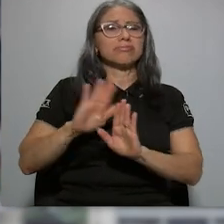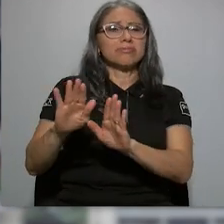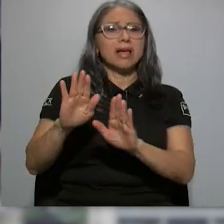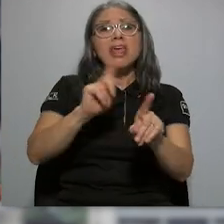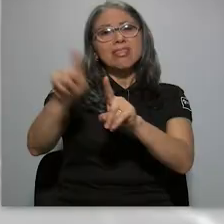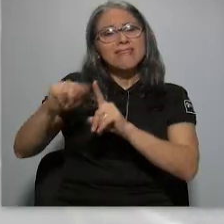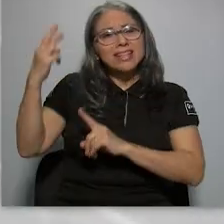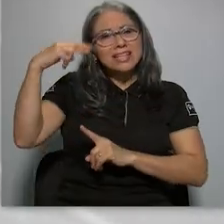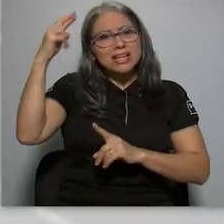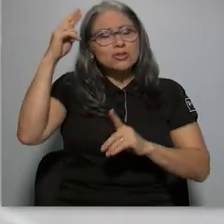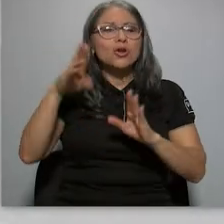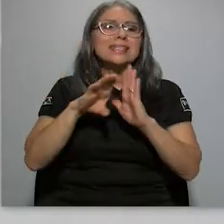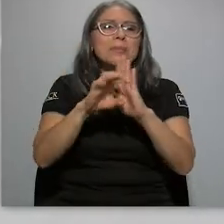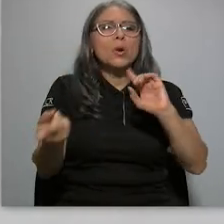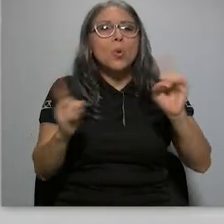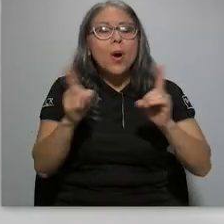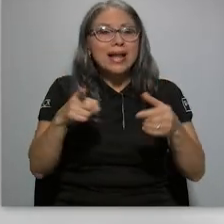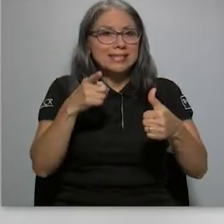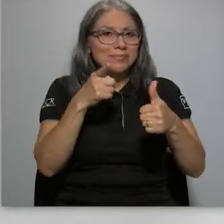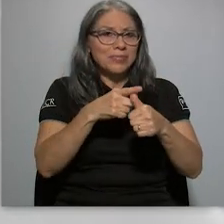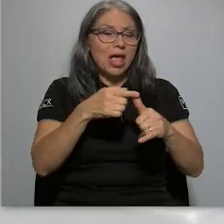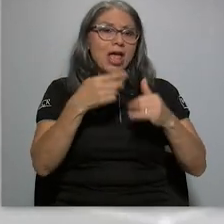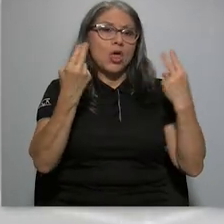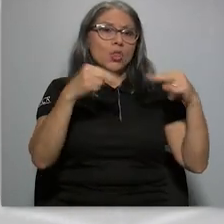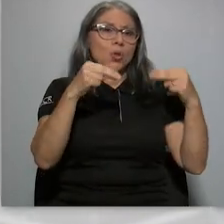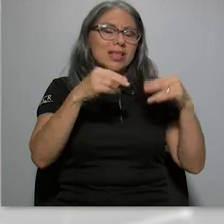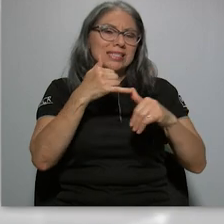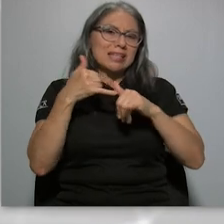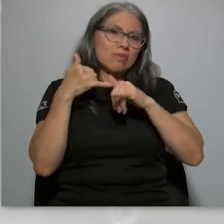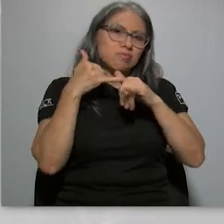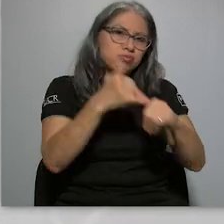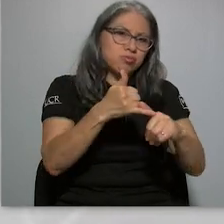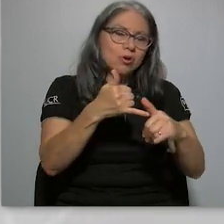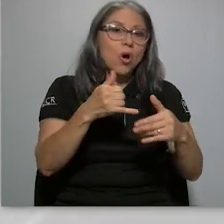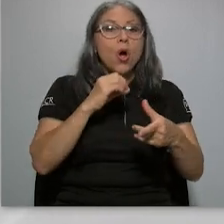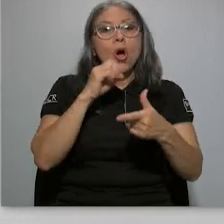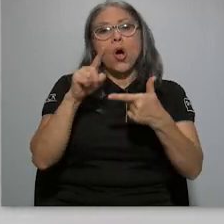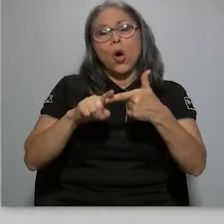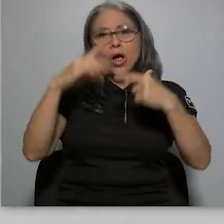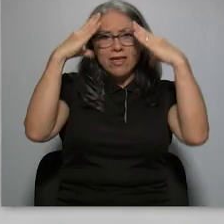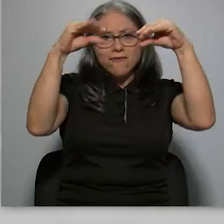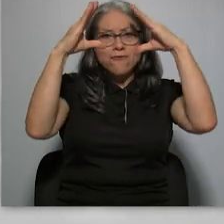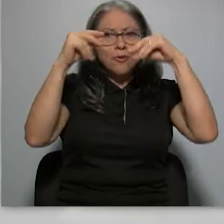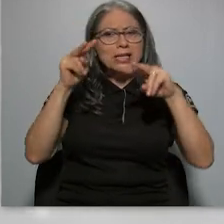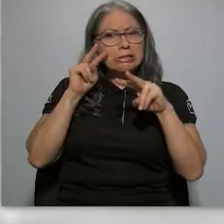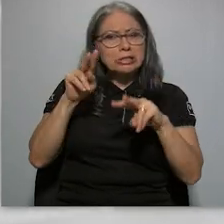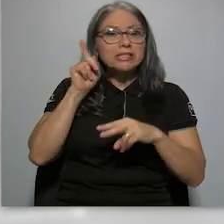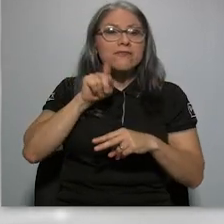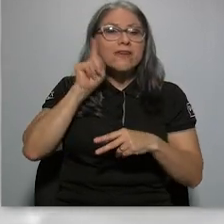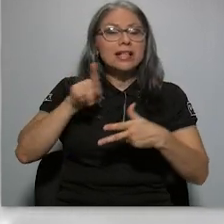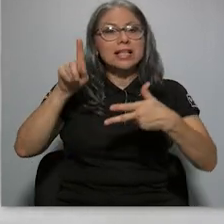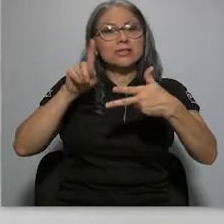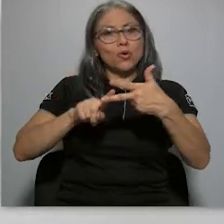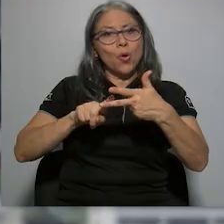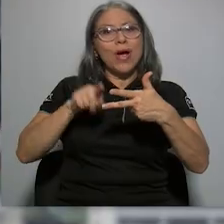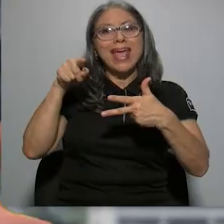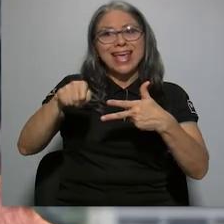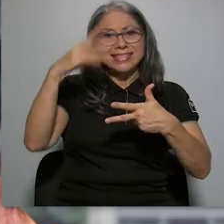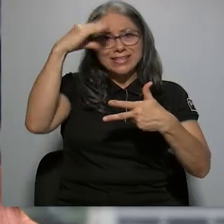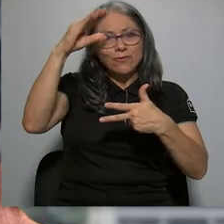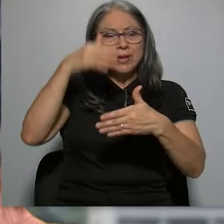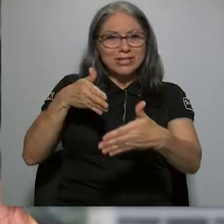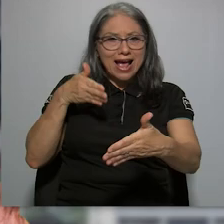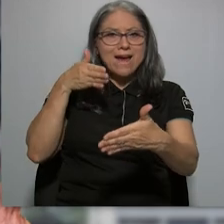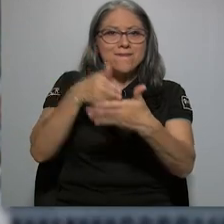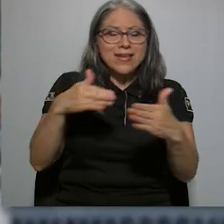entre ellas se menciona el amarillismo, informaciones consideradas falsas o por afectaciones emocionales. La